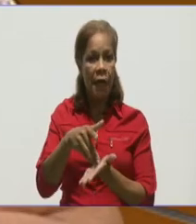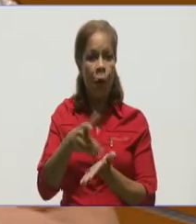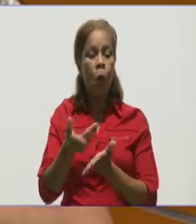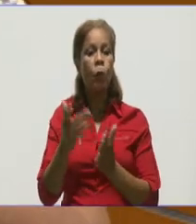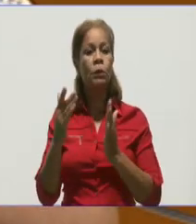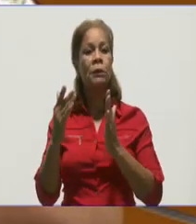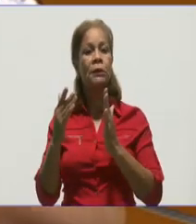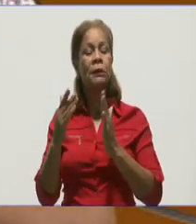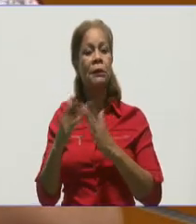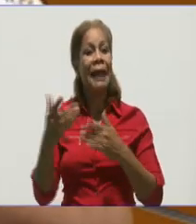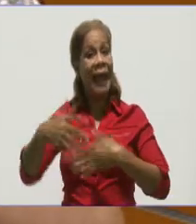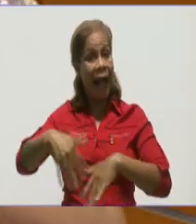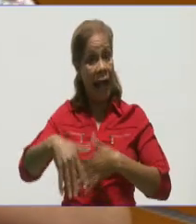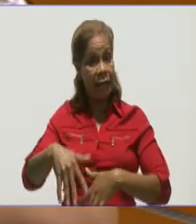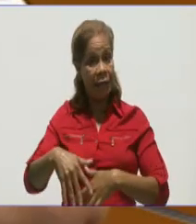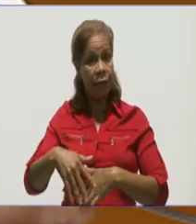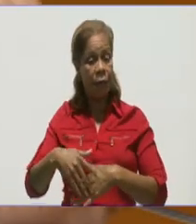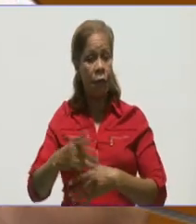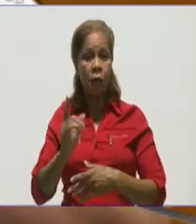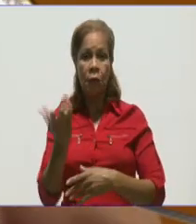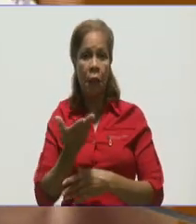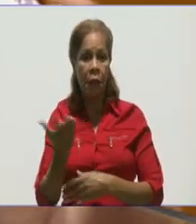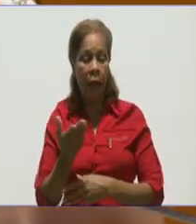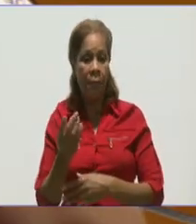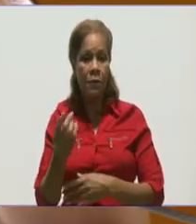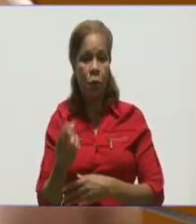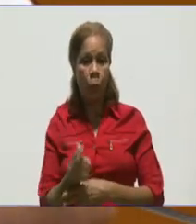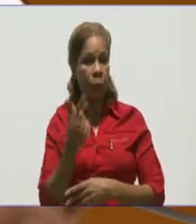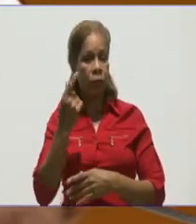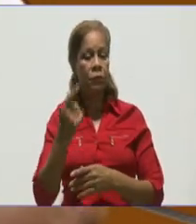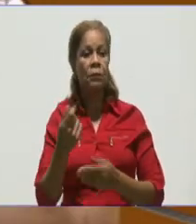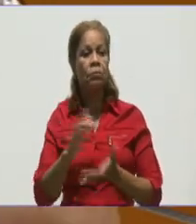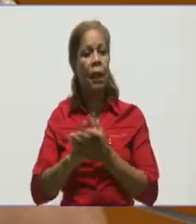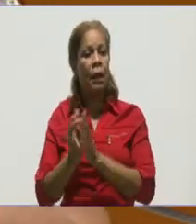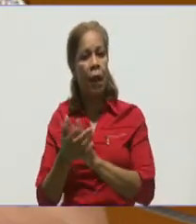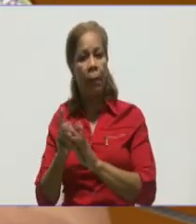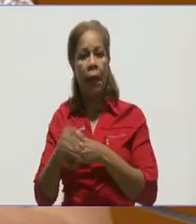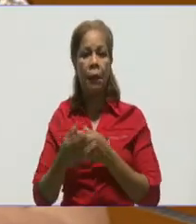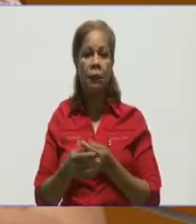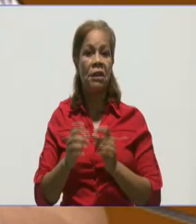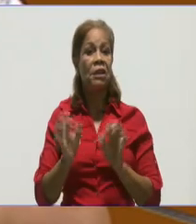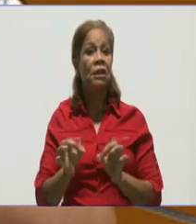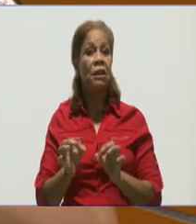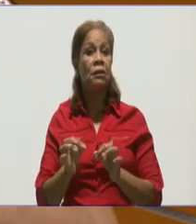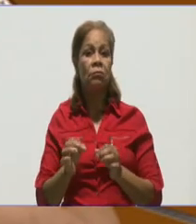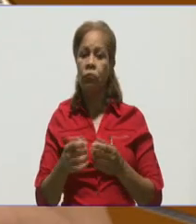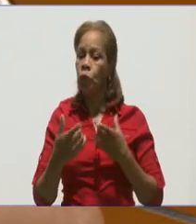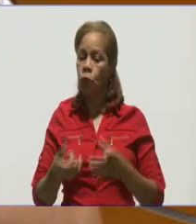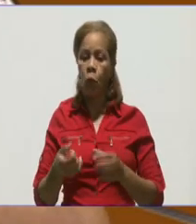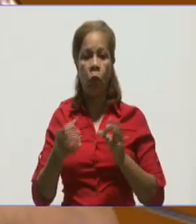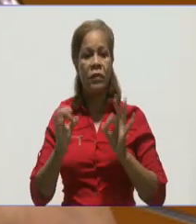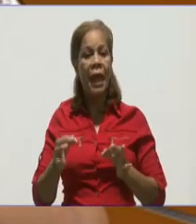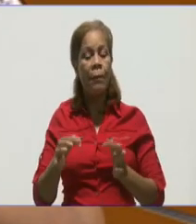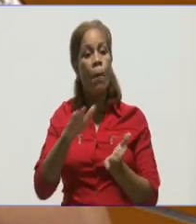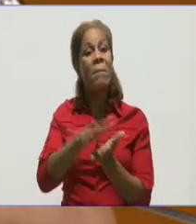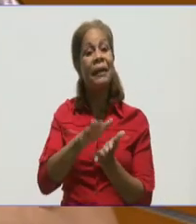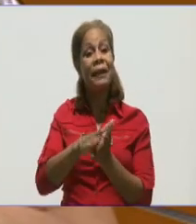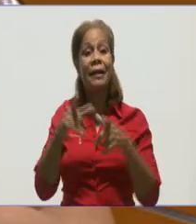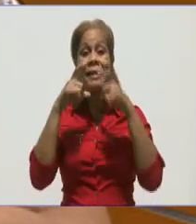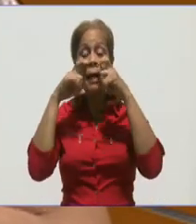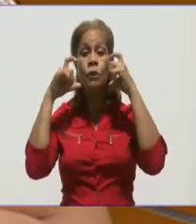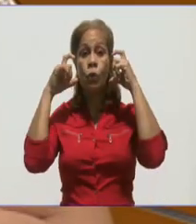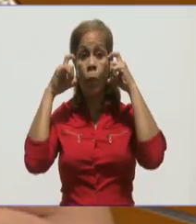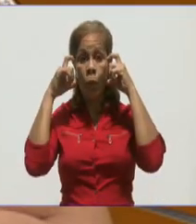voy rápidamente a lavarme las manos, a desinfectar todo lo que traigo y mantengo el nasobuco. Hay que mantener el